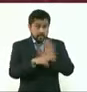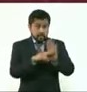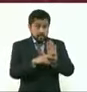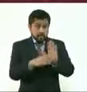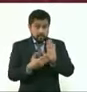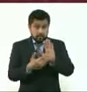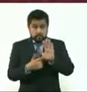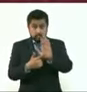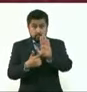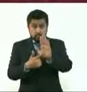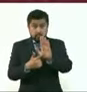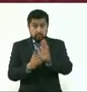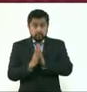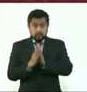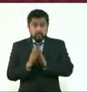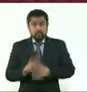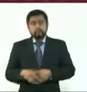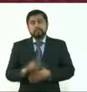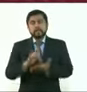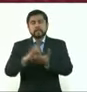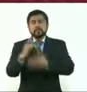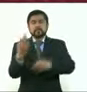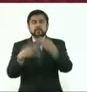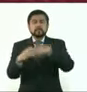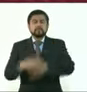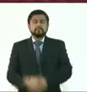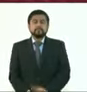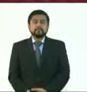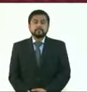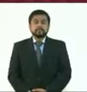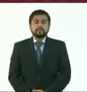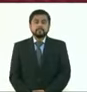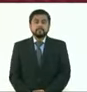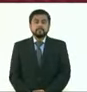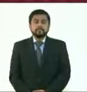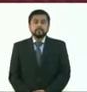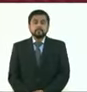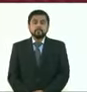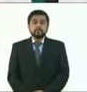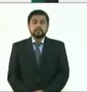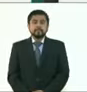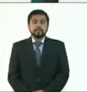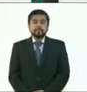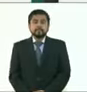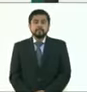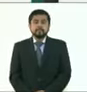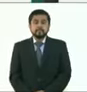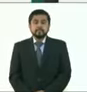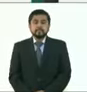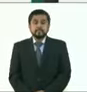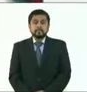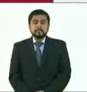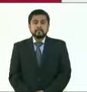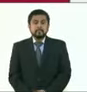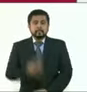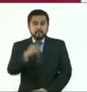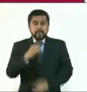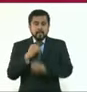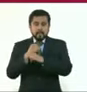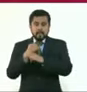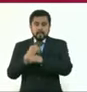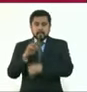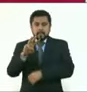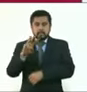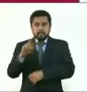Muchísimas gracias a todas y todos. En la Ciudad de México, paga con un clic o en un punto cerca de ti. Ingresa a www